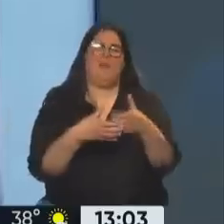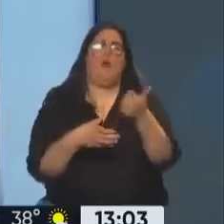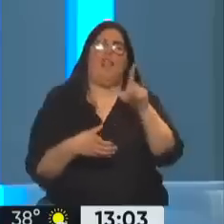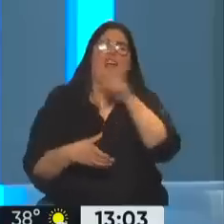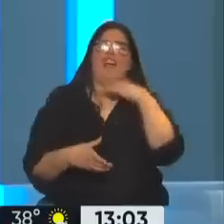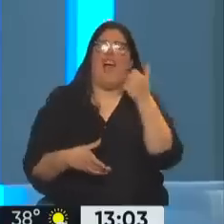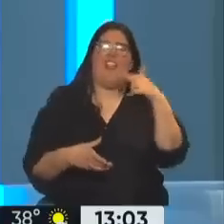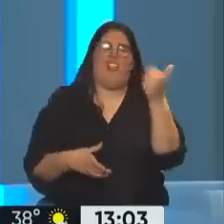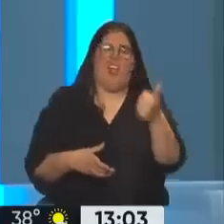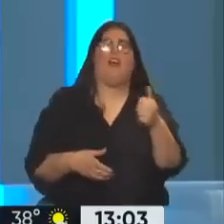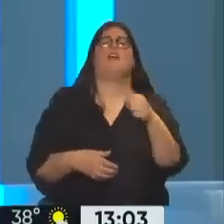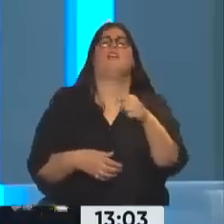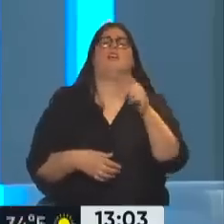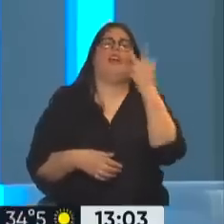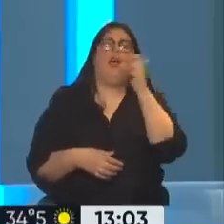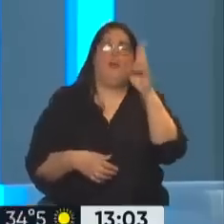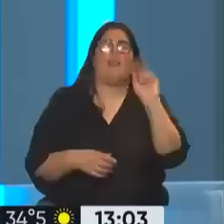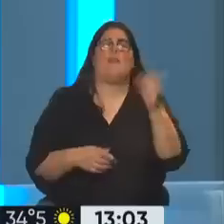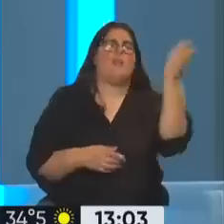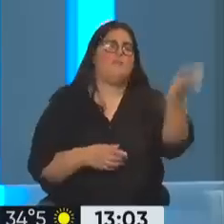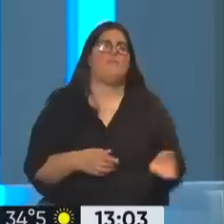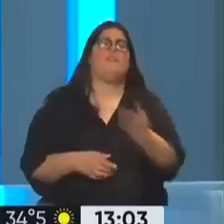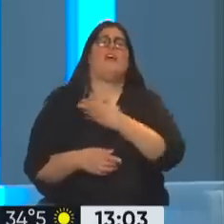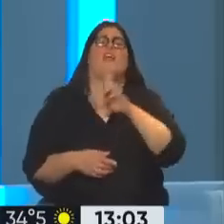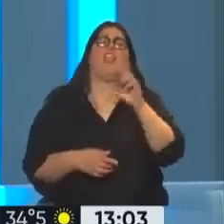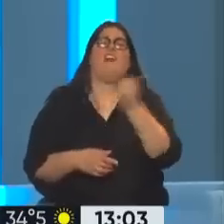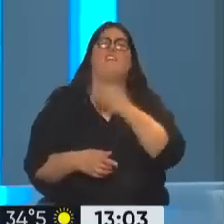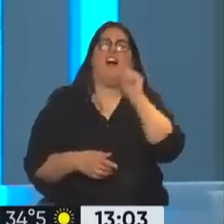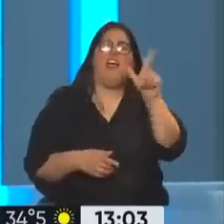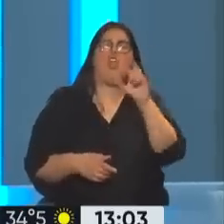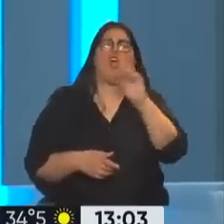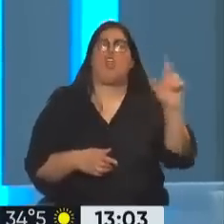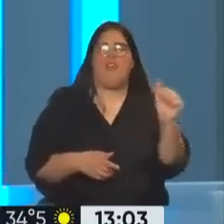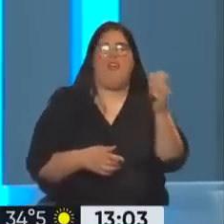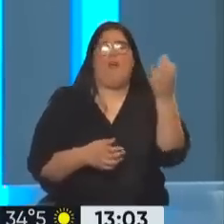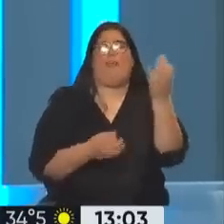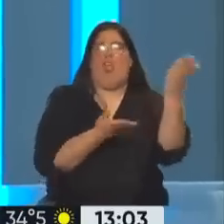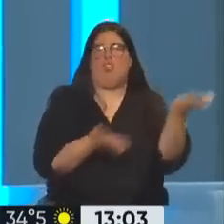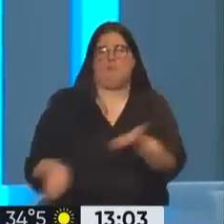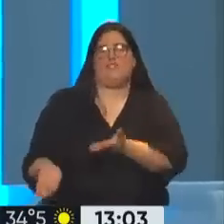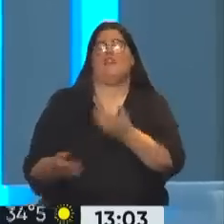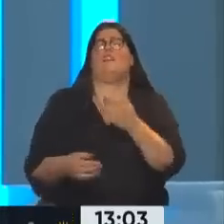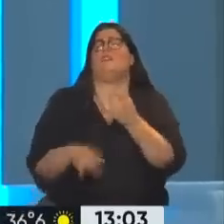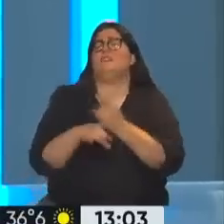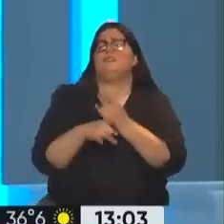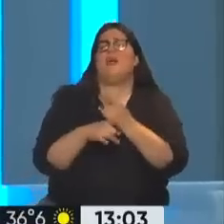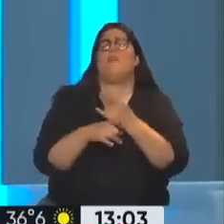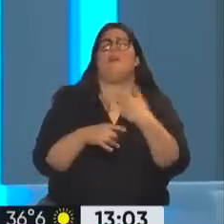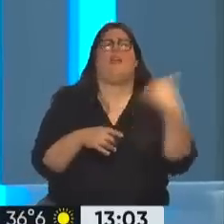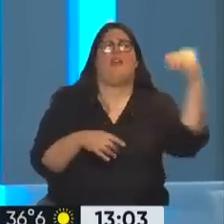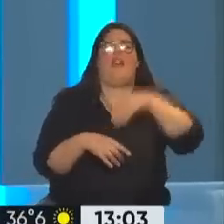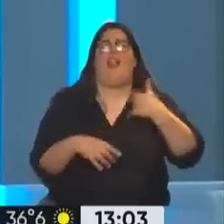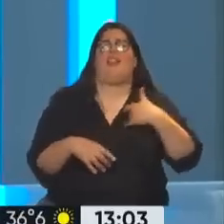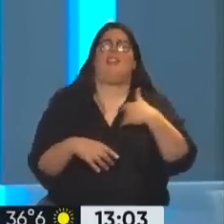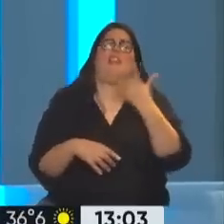Y también saludamos a nuestro invitado especial, Rafael Correa. Bienvenido. Muchas gracias. ¿Cómo estamos? Bien, Contento siempre cuando estamos en Argentina. Un